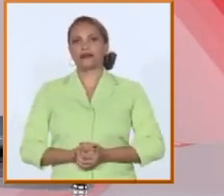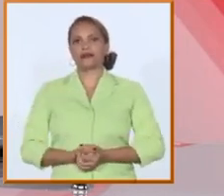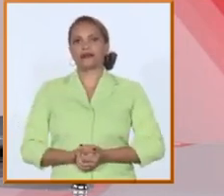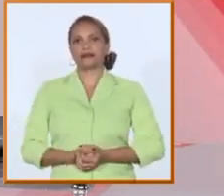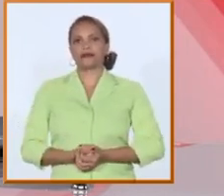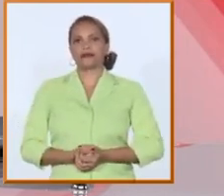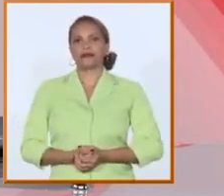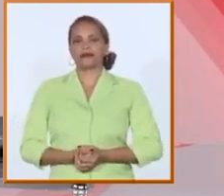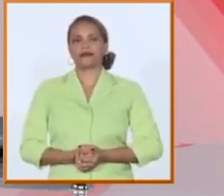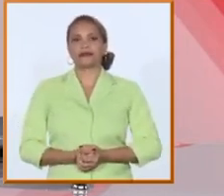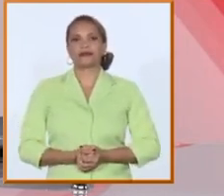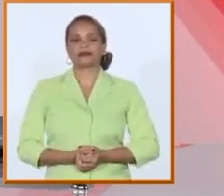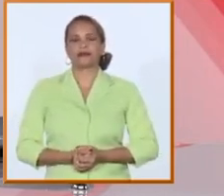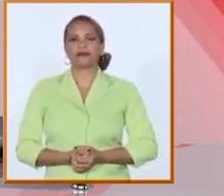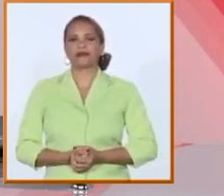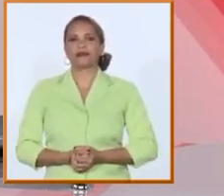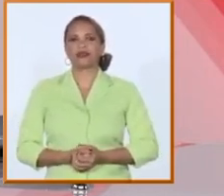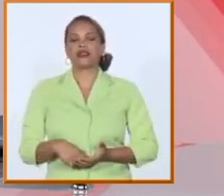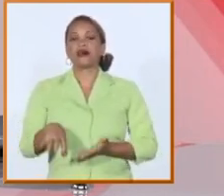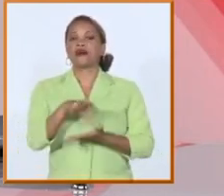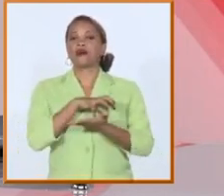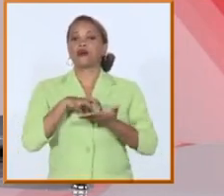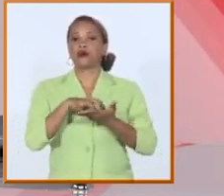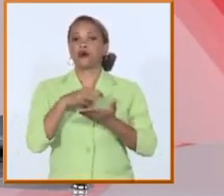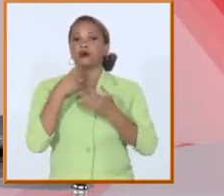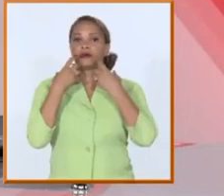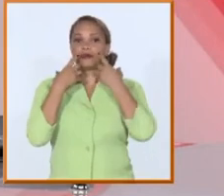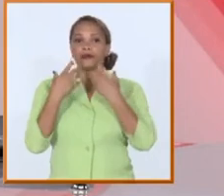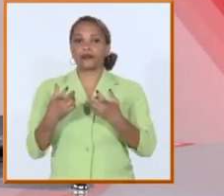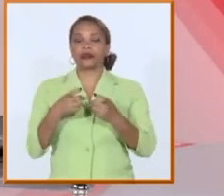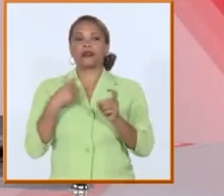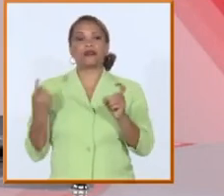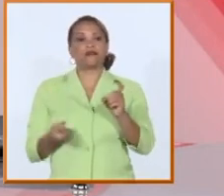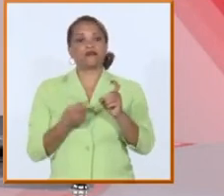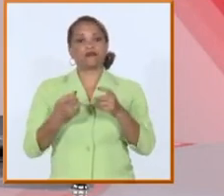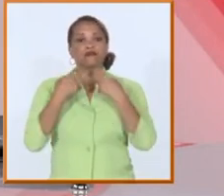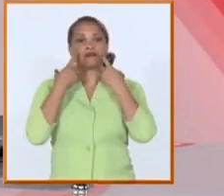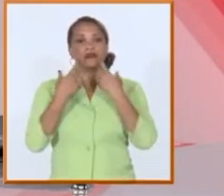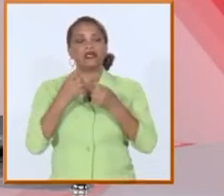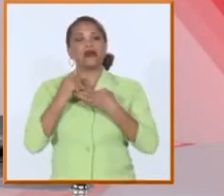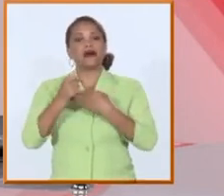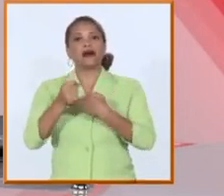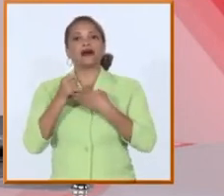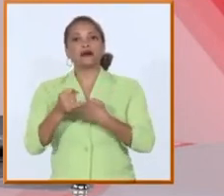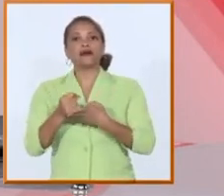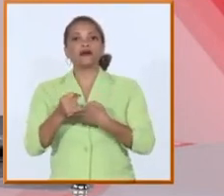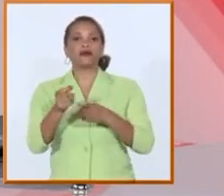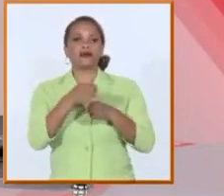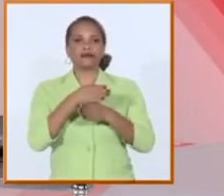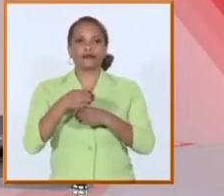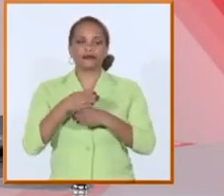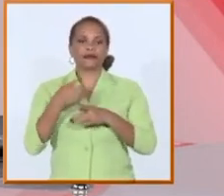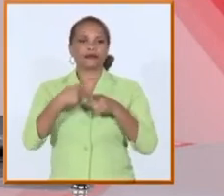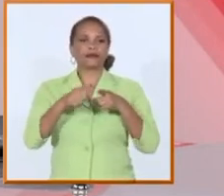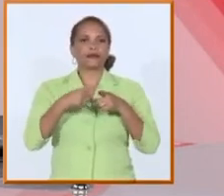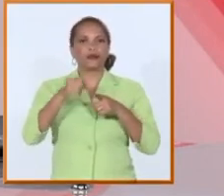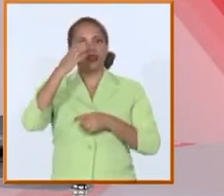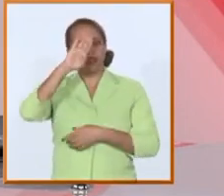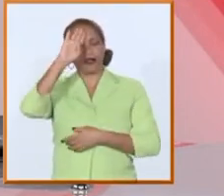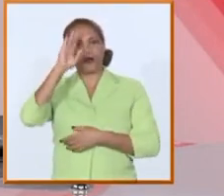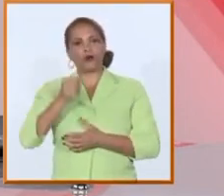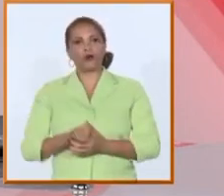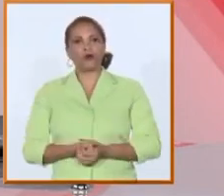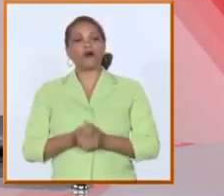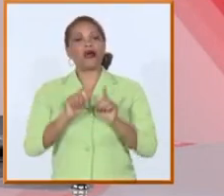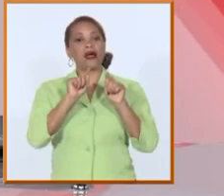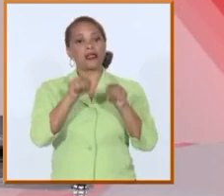grandes centros formadores de nuestro país con retos importantes también con contribuciones importantes a la nación y donde se ha